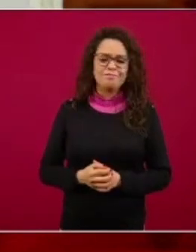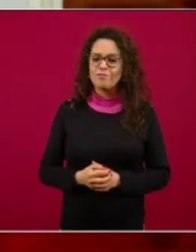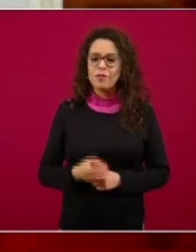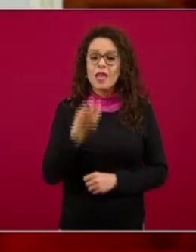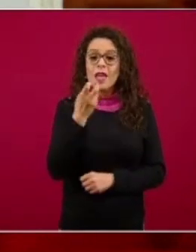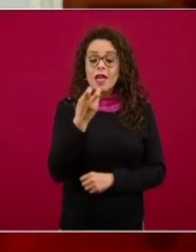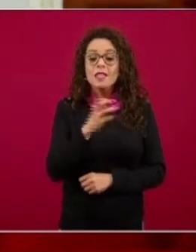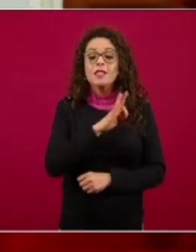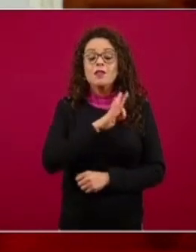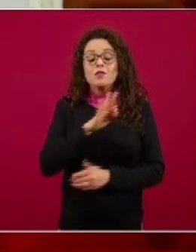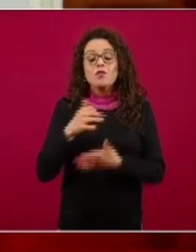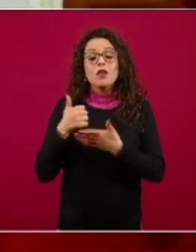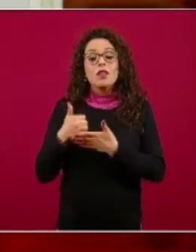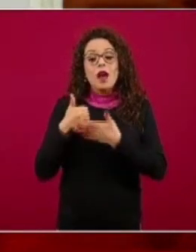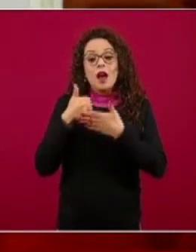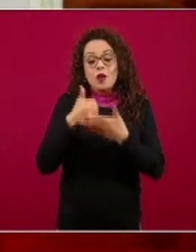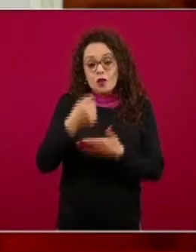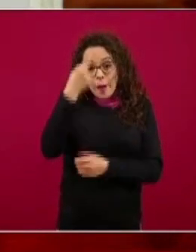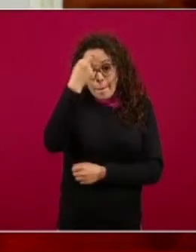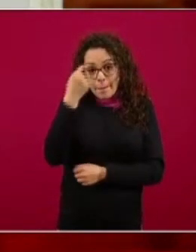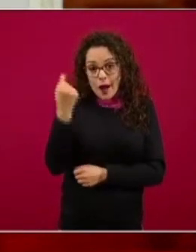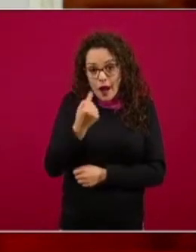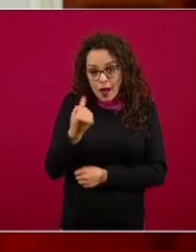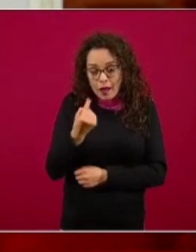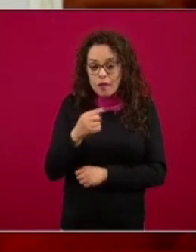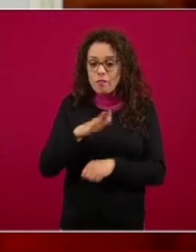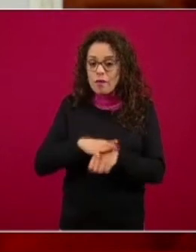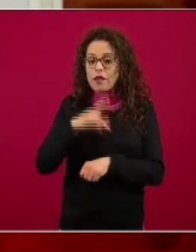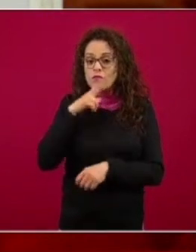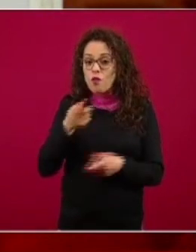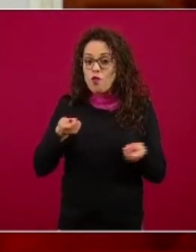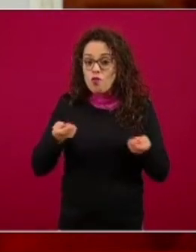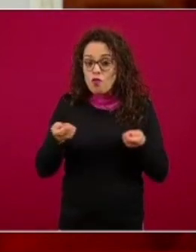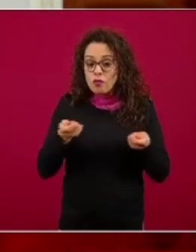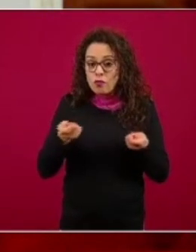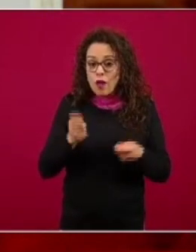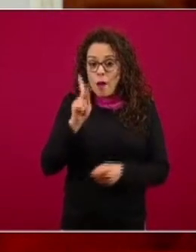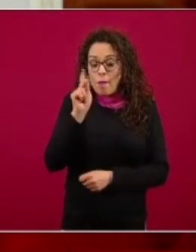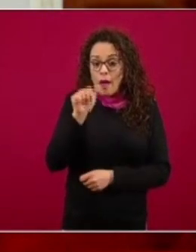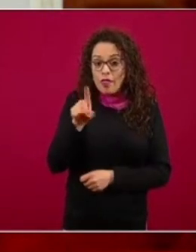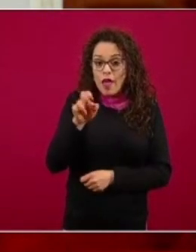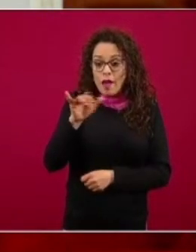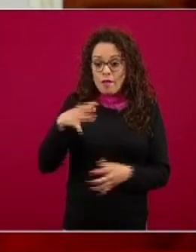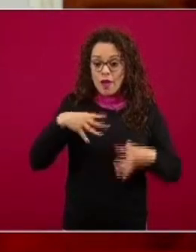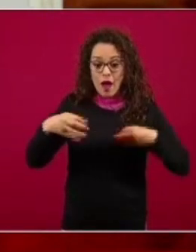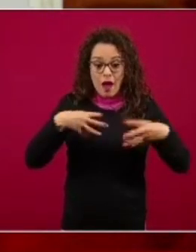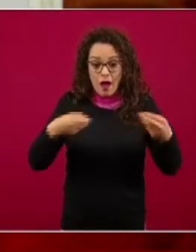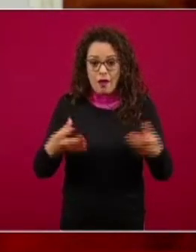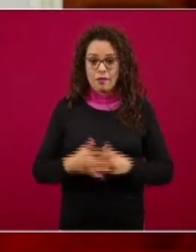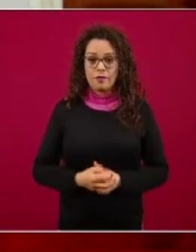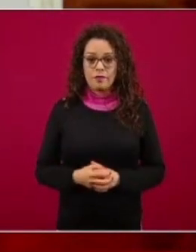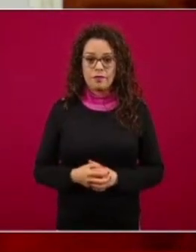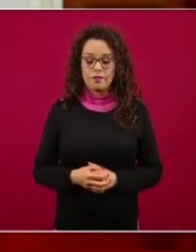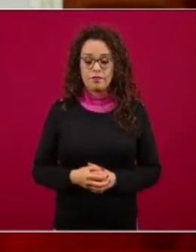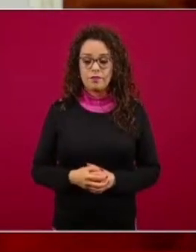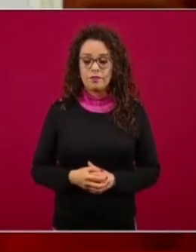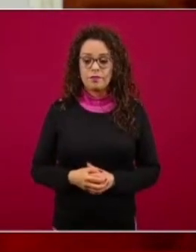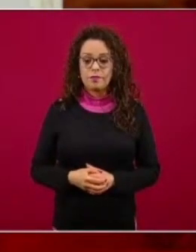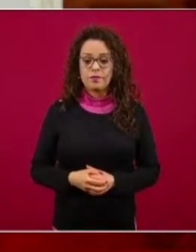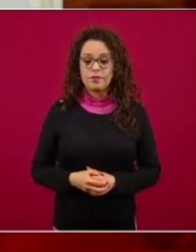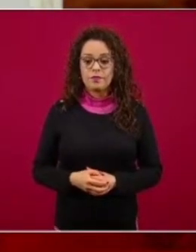a poder controlar mejor la pandemia. Ahora, además de eso,